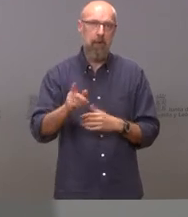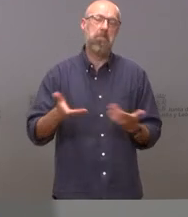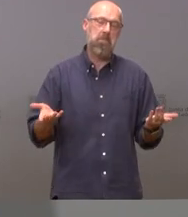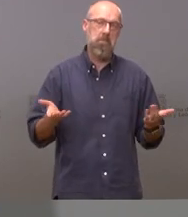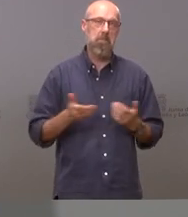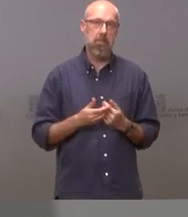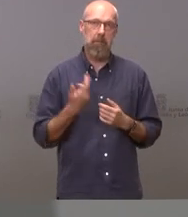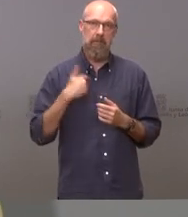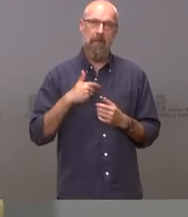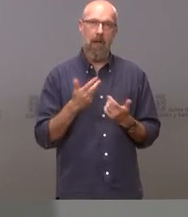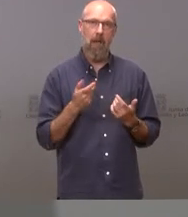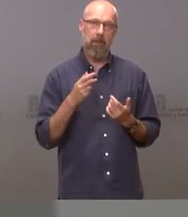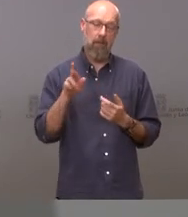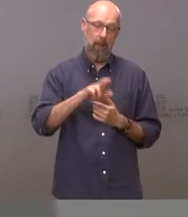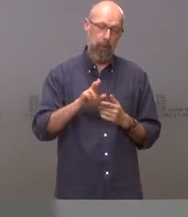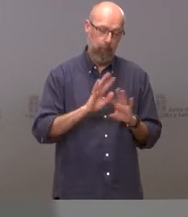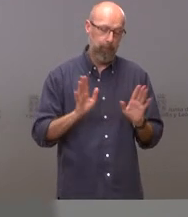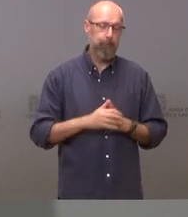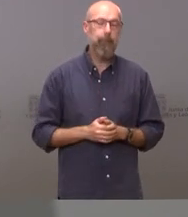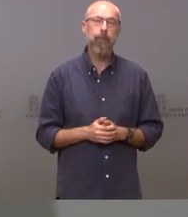de prensa por tanto